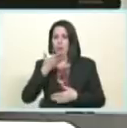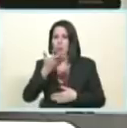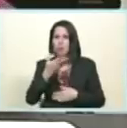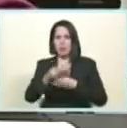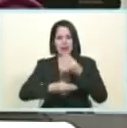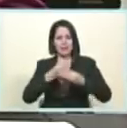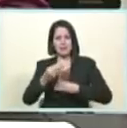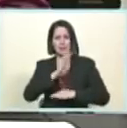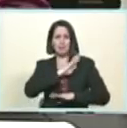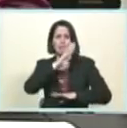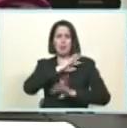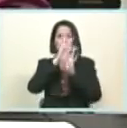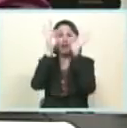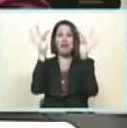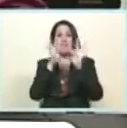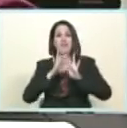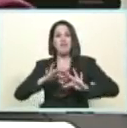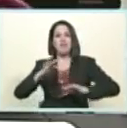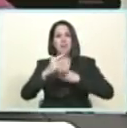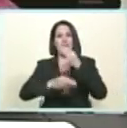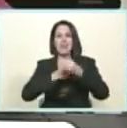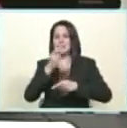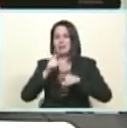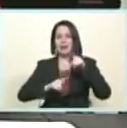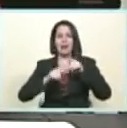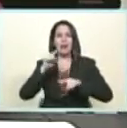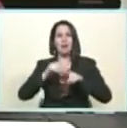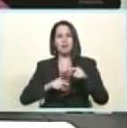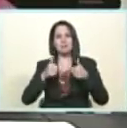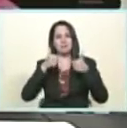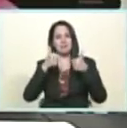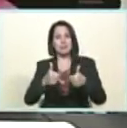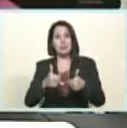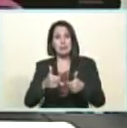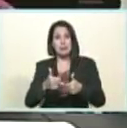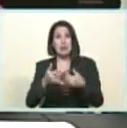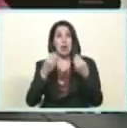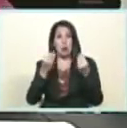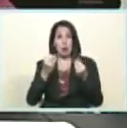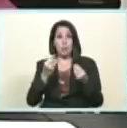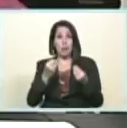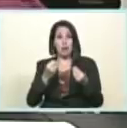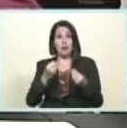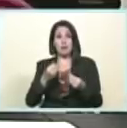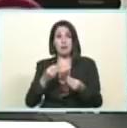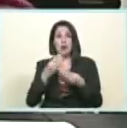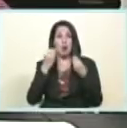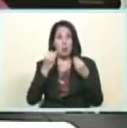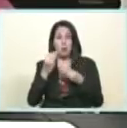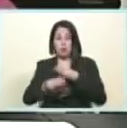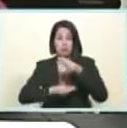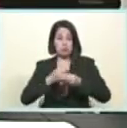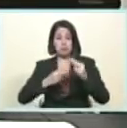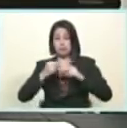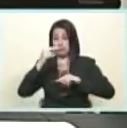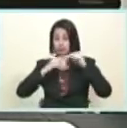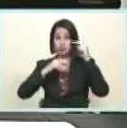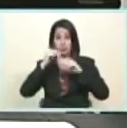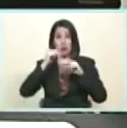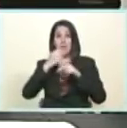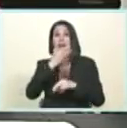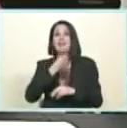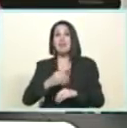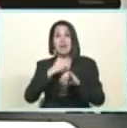victoria victoria popular gracias Venezuela gracias gracias vamos a encender las luces los